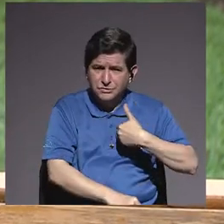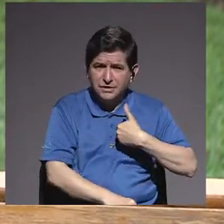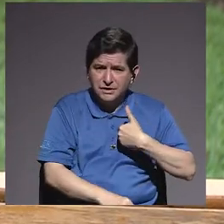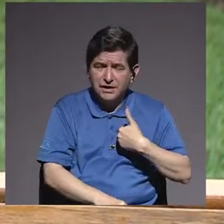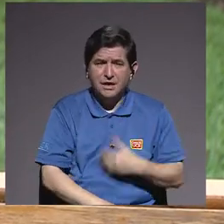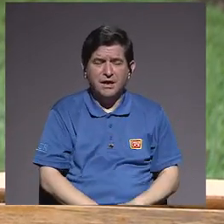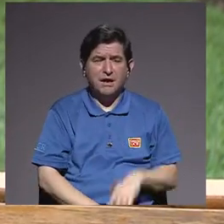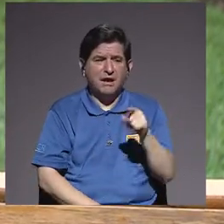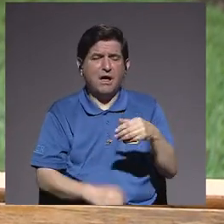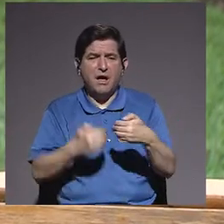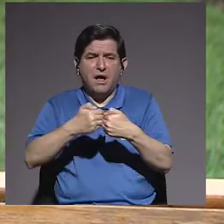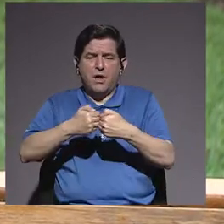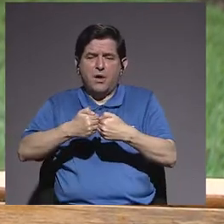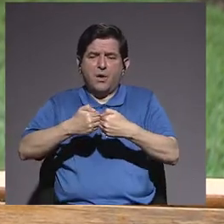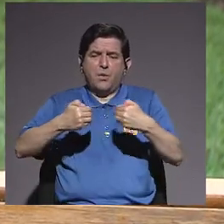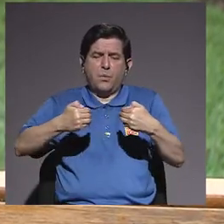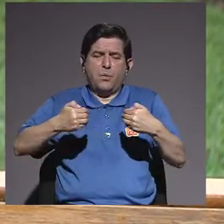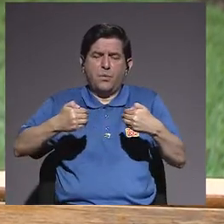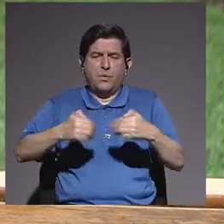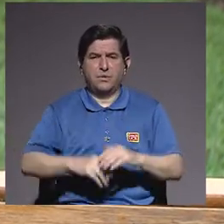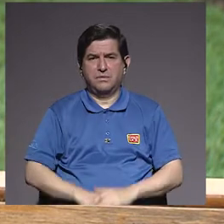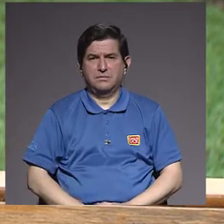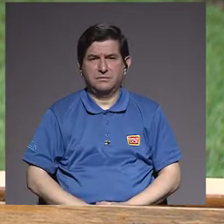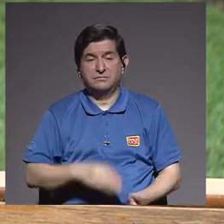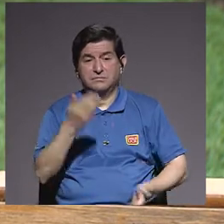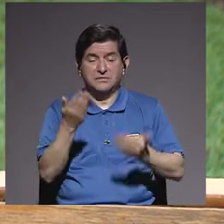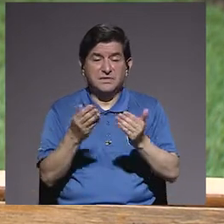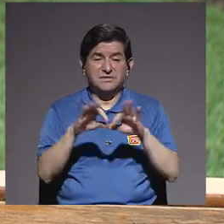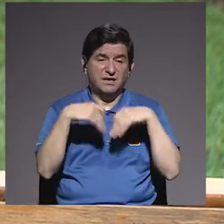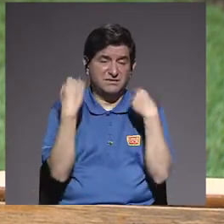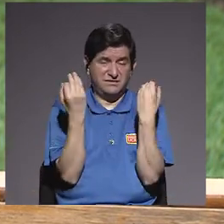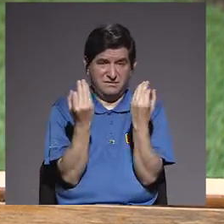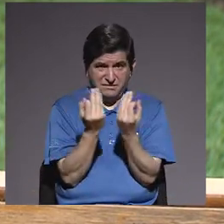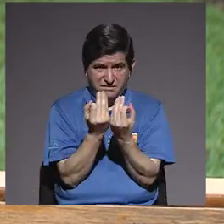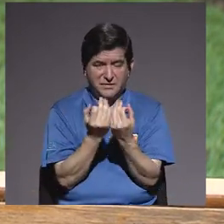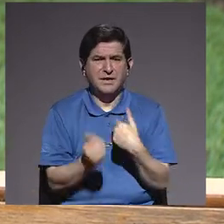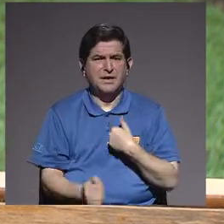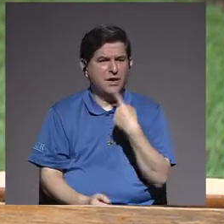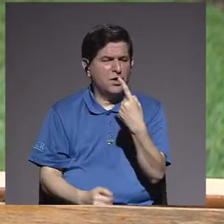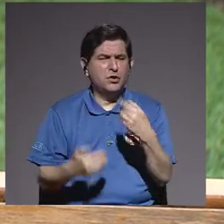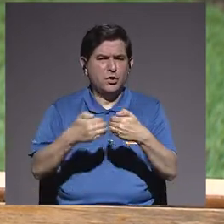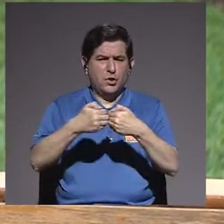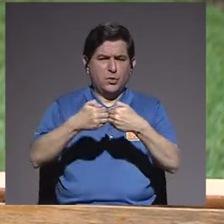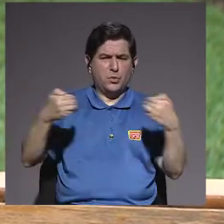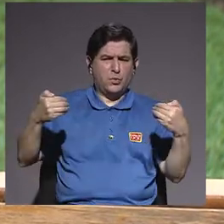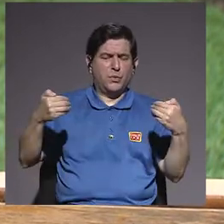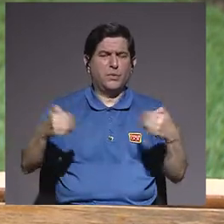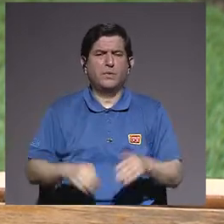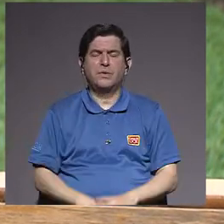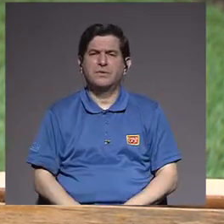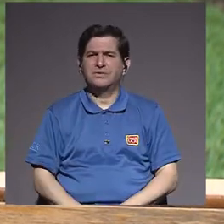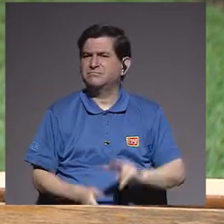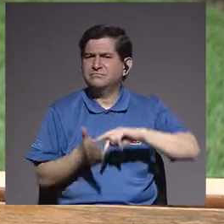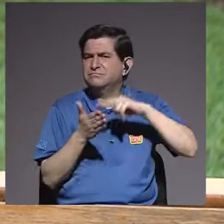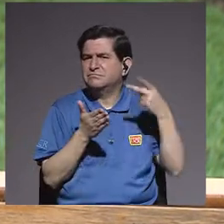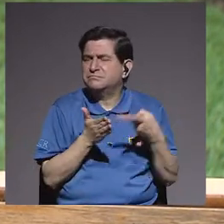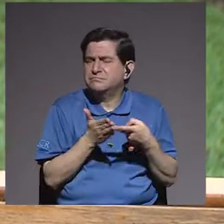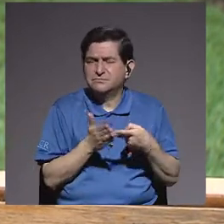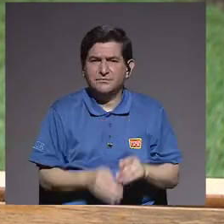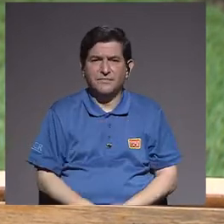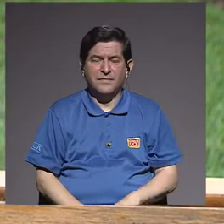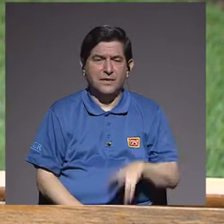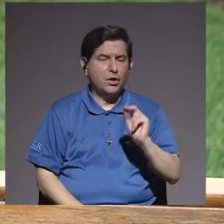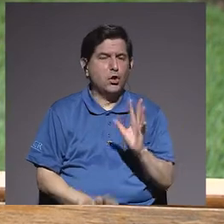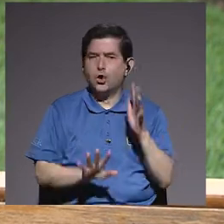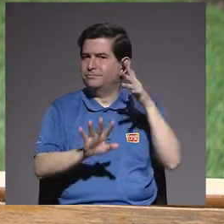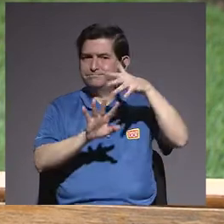aislamiento familiar. Cuando digo el aislamiento familiar es porque